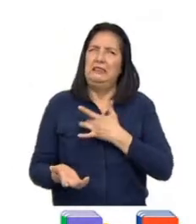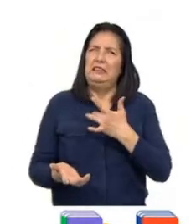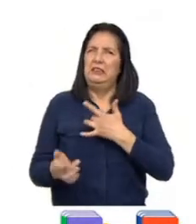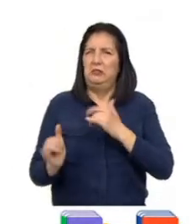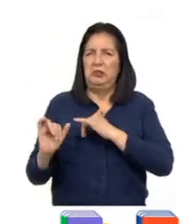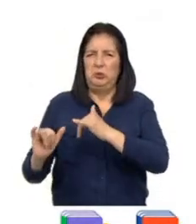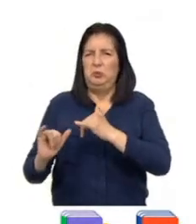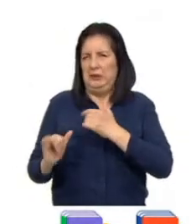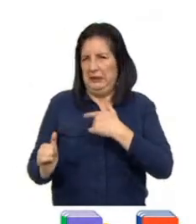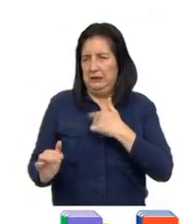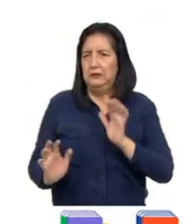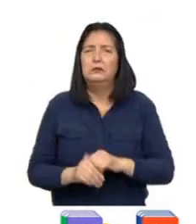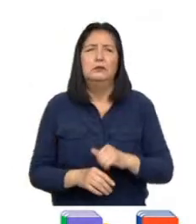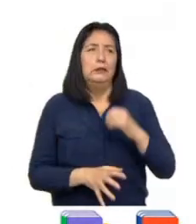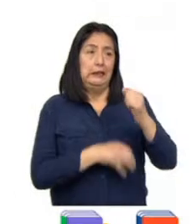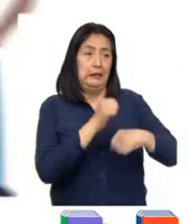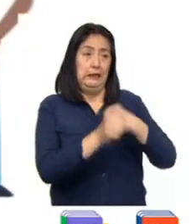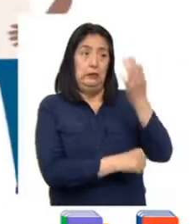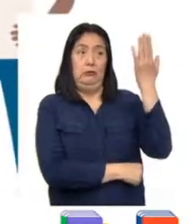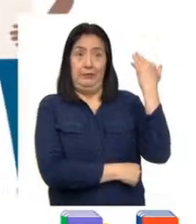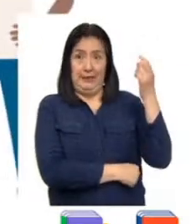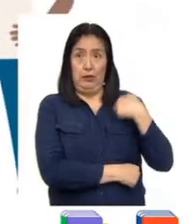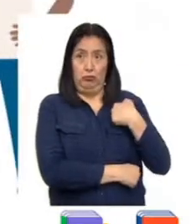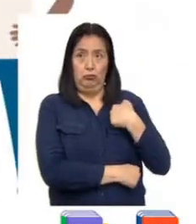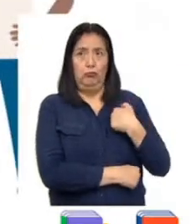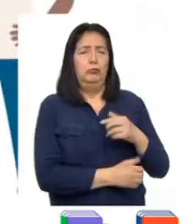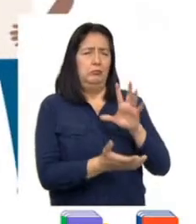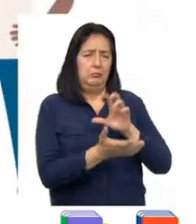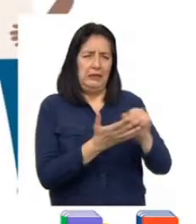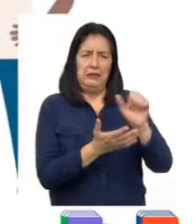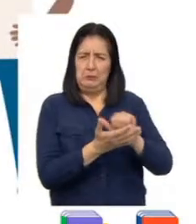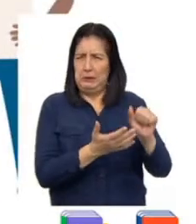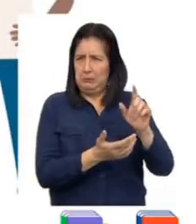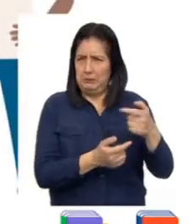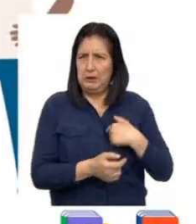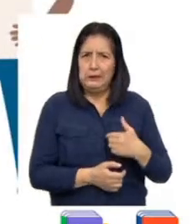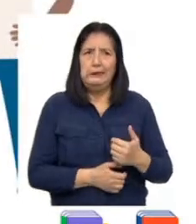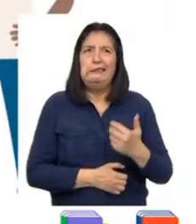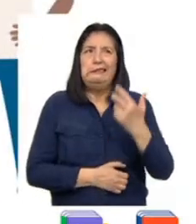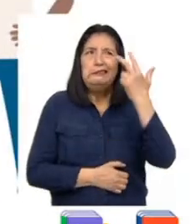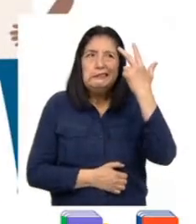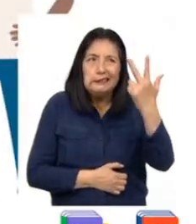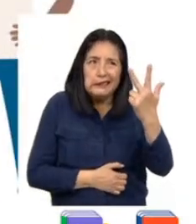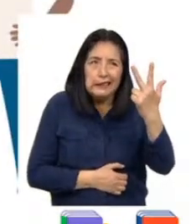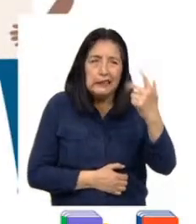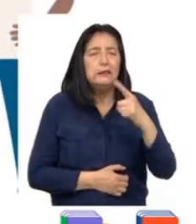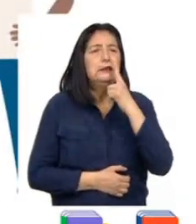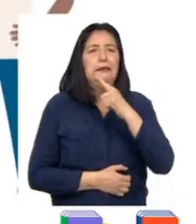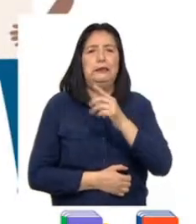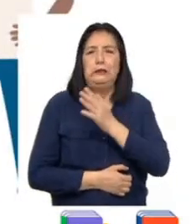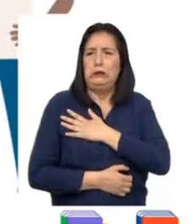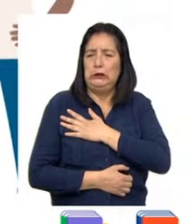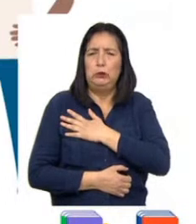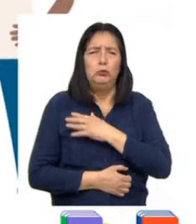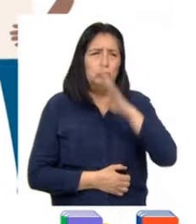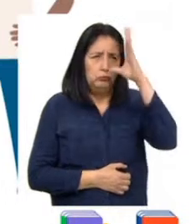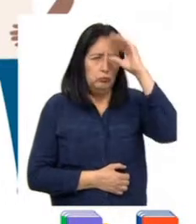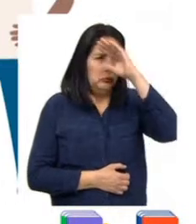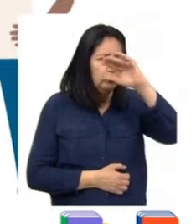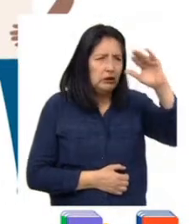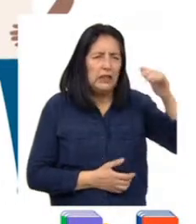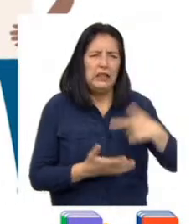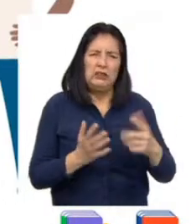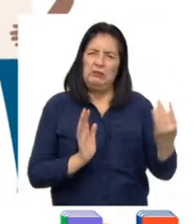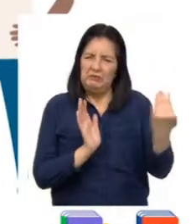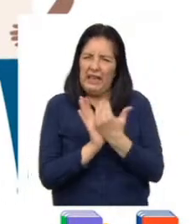El año pasado, durante varios meses, tres chicos de segundo de secundaria de mi colegio se la pasaron